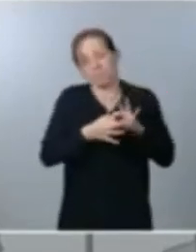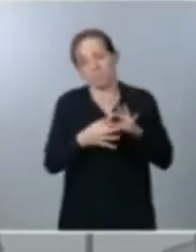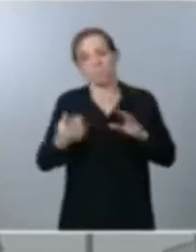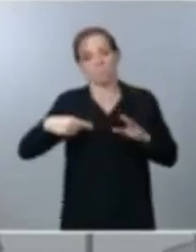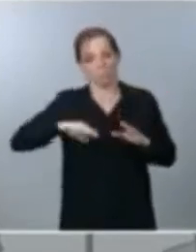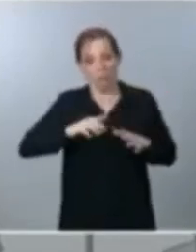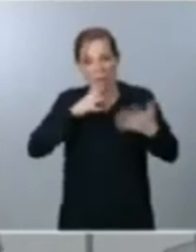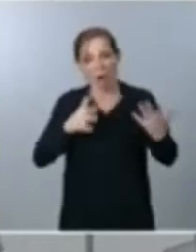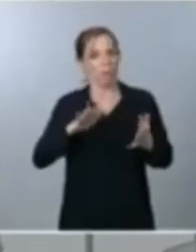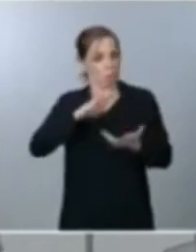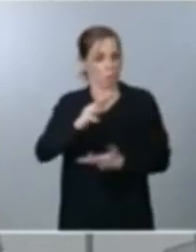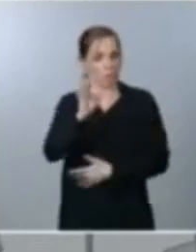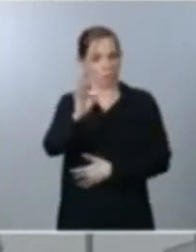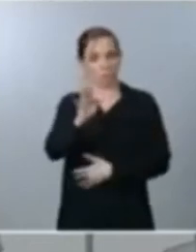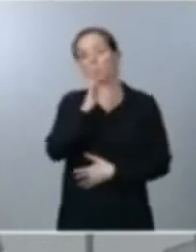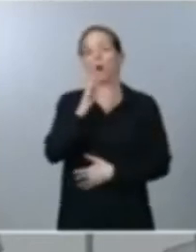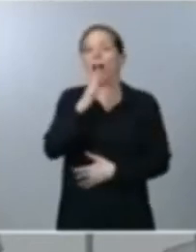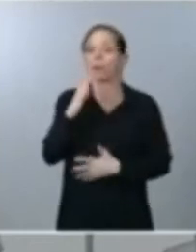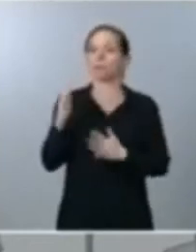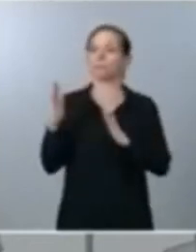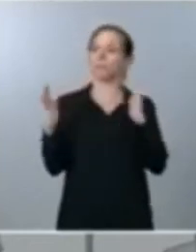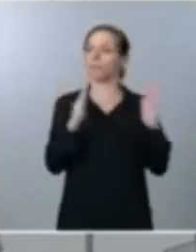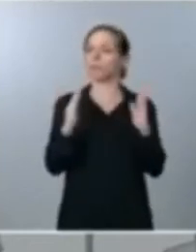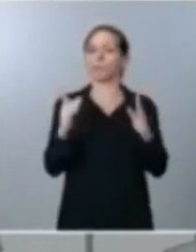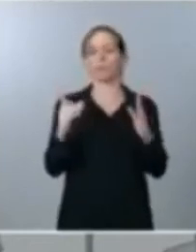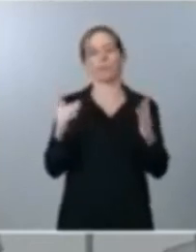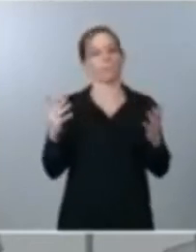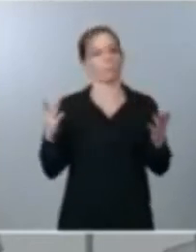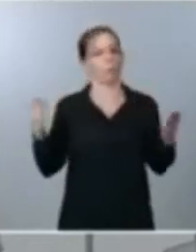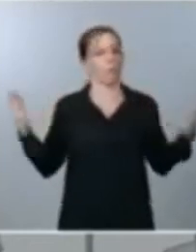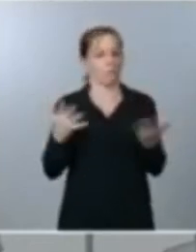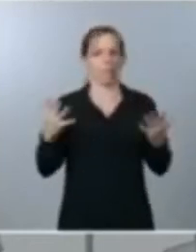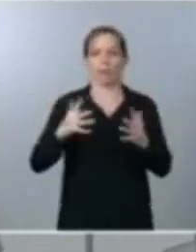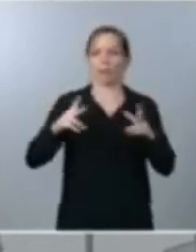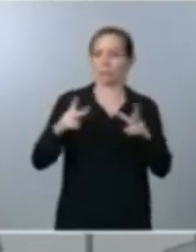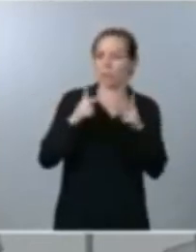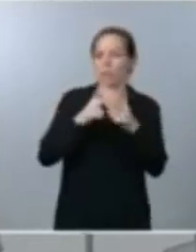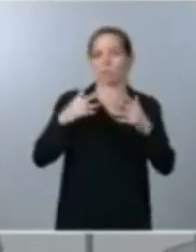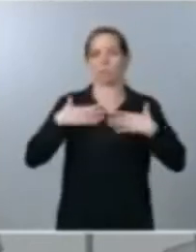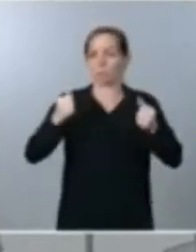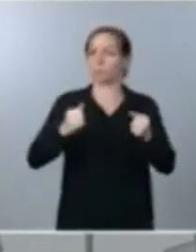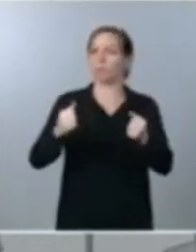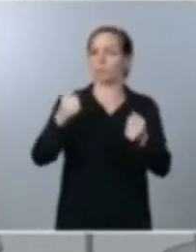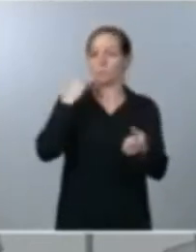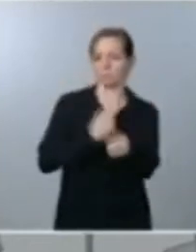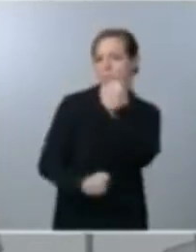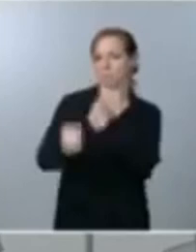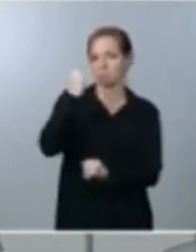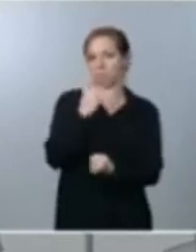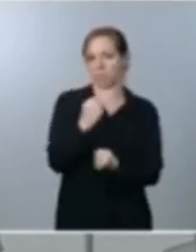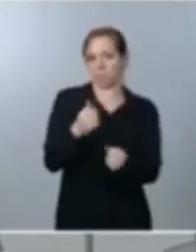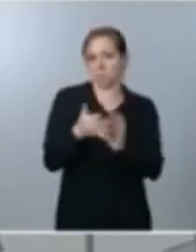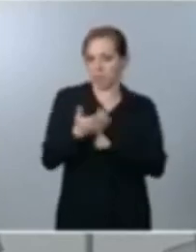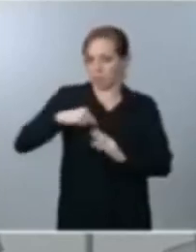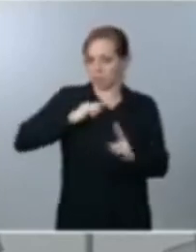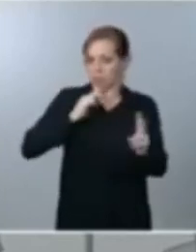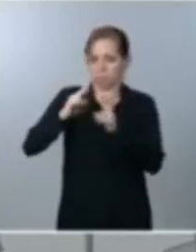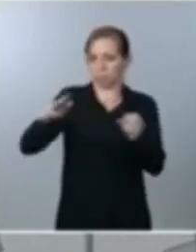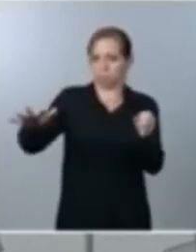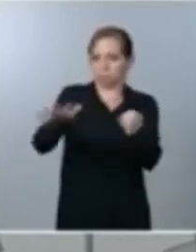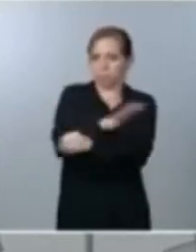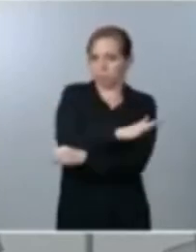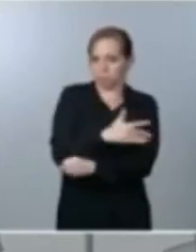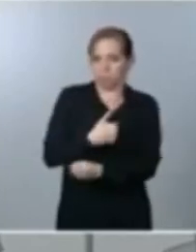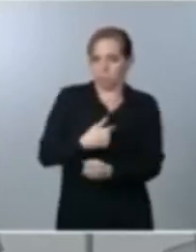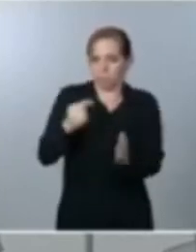porque estamos dando respuesta a esta pandemia inédita en el mundo en una experiencia inédita en nuestra democracia como es un